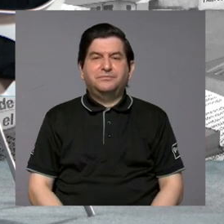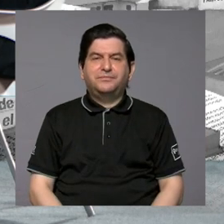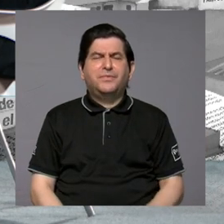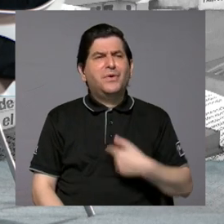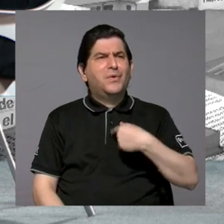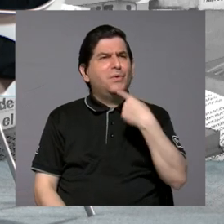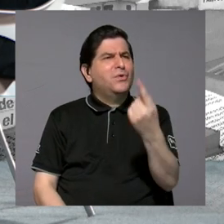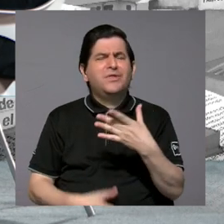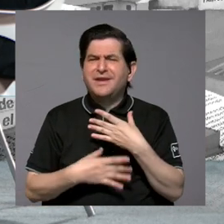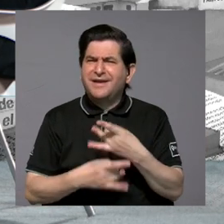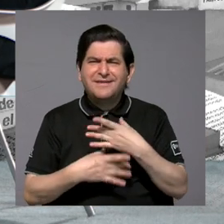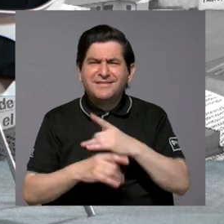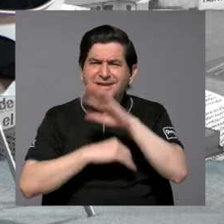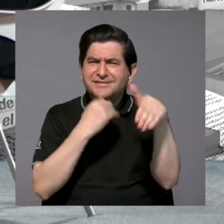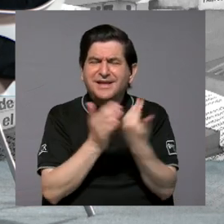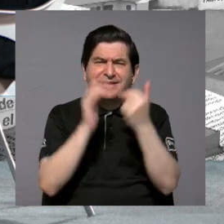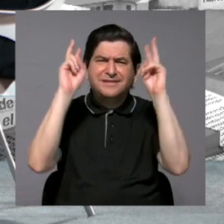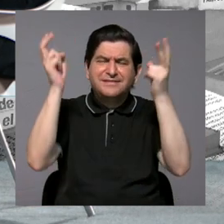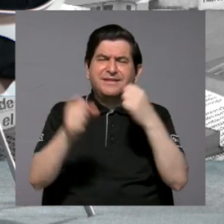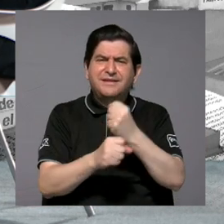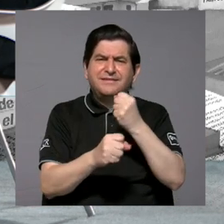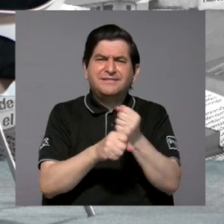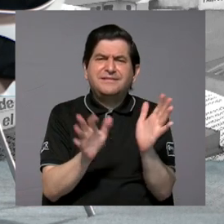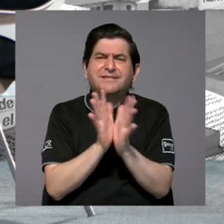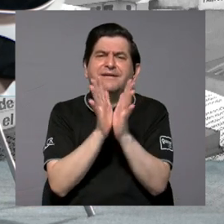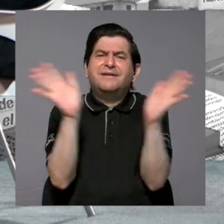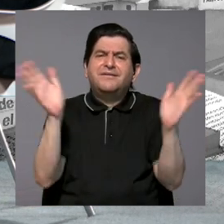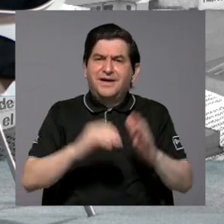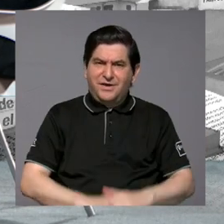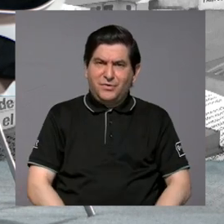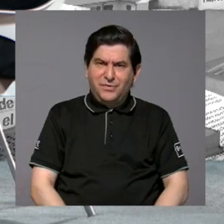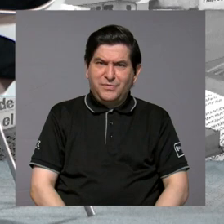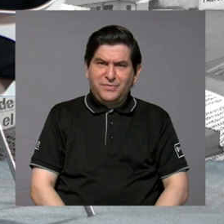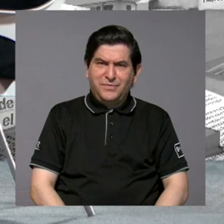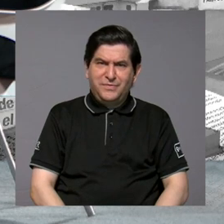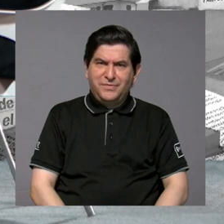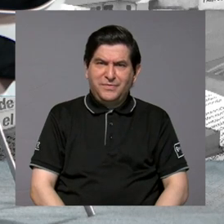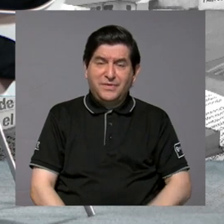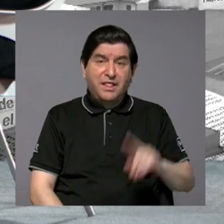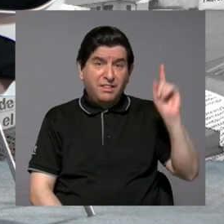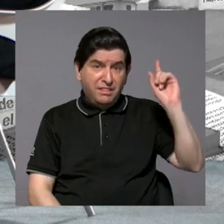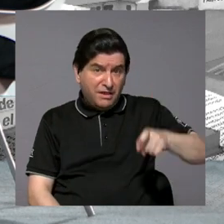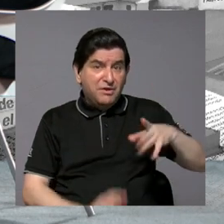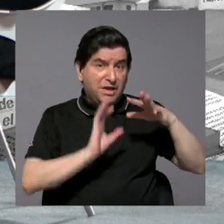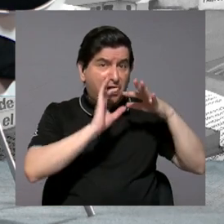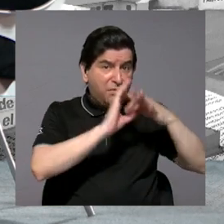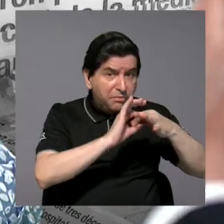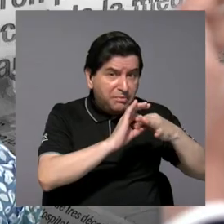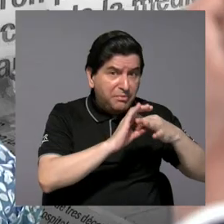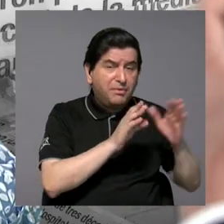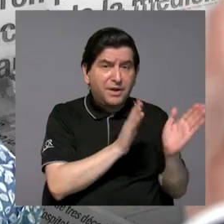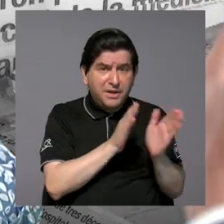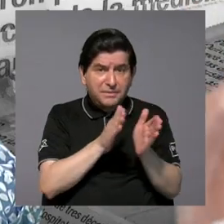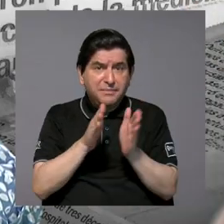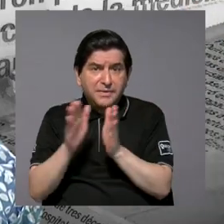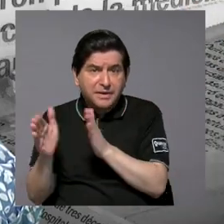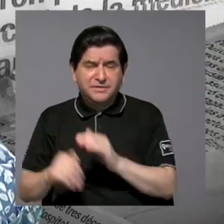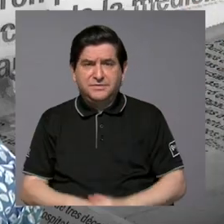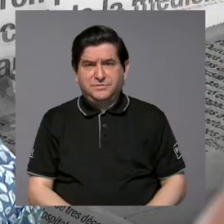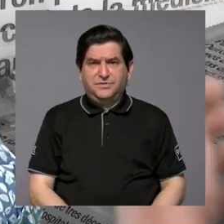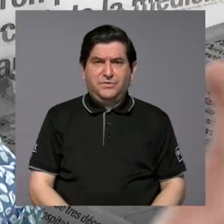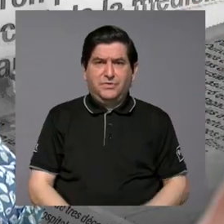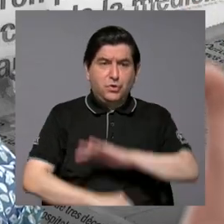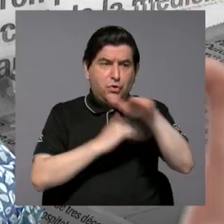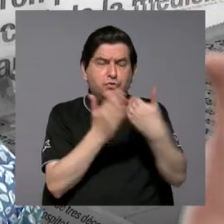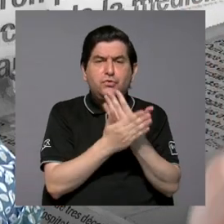papel uno diría, qué interesante todo el tema de empleo público, digamos, se debería estar conectado con la planificación y que